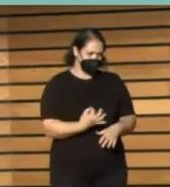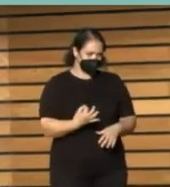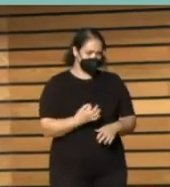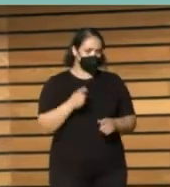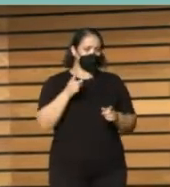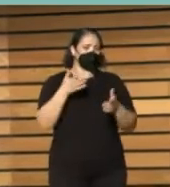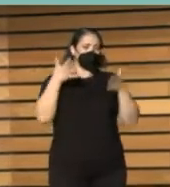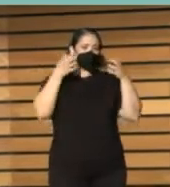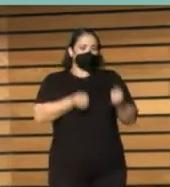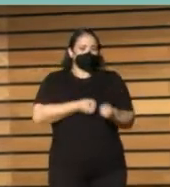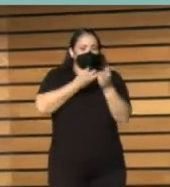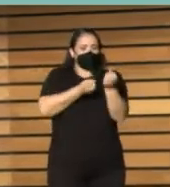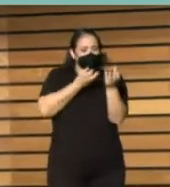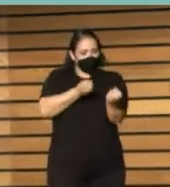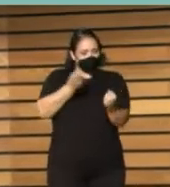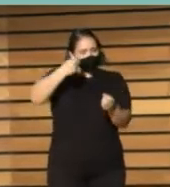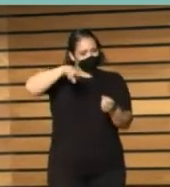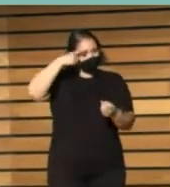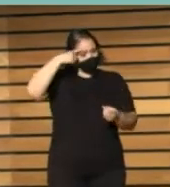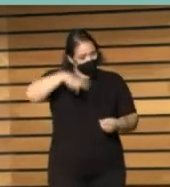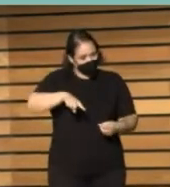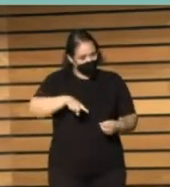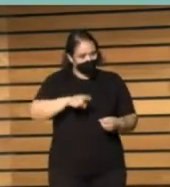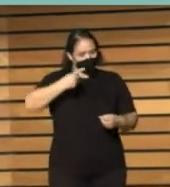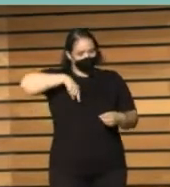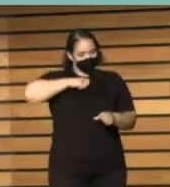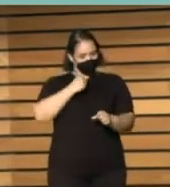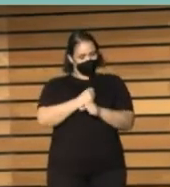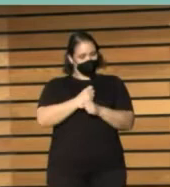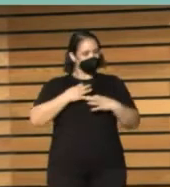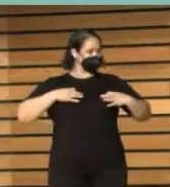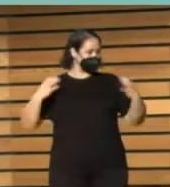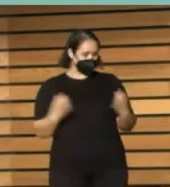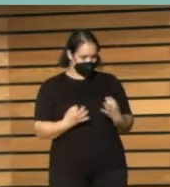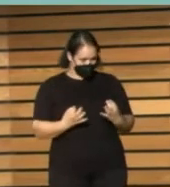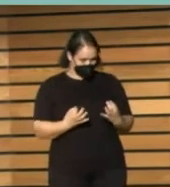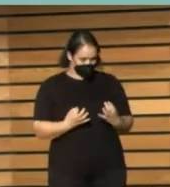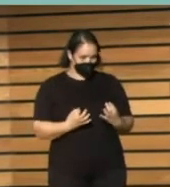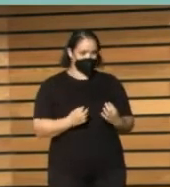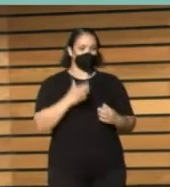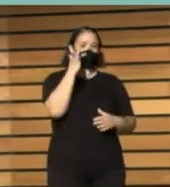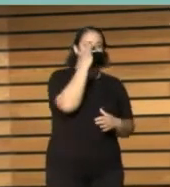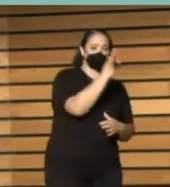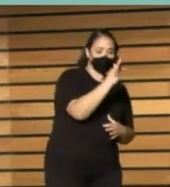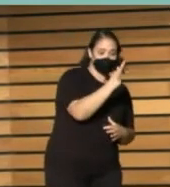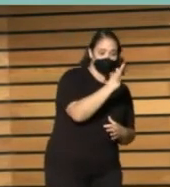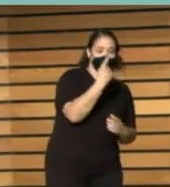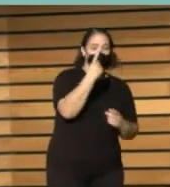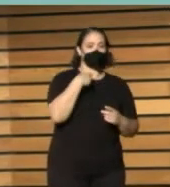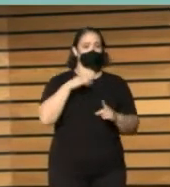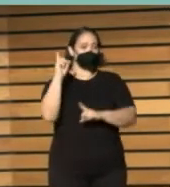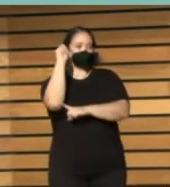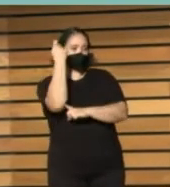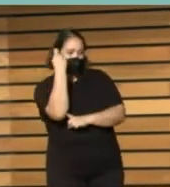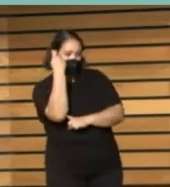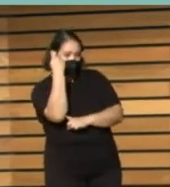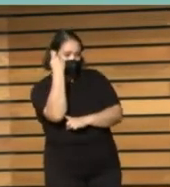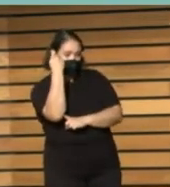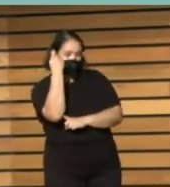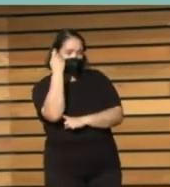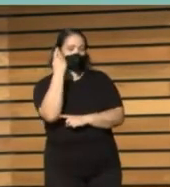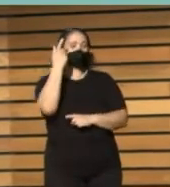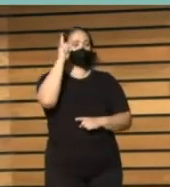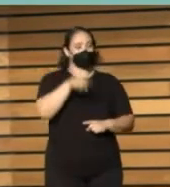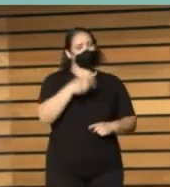sesión informativa de algunas de las cuestiones en las que estamos trabajando, algunas cuestiones positivas, algunos retos y creo que es importante